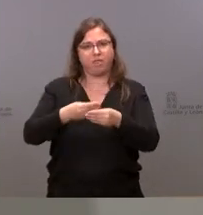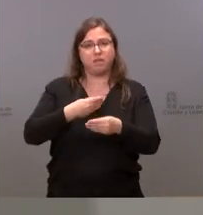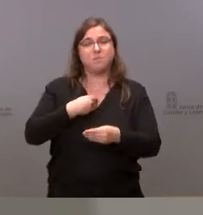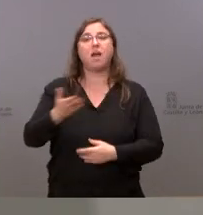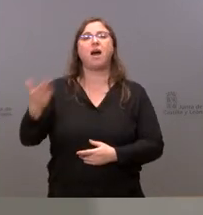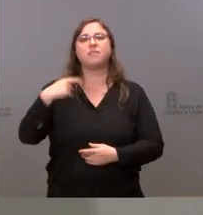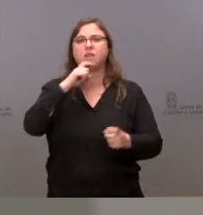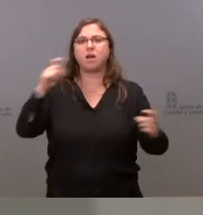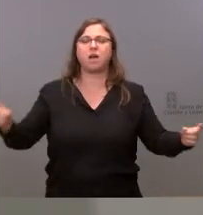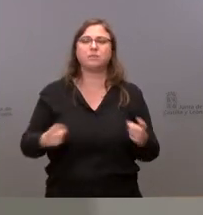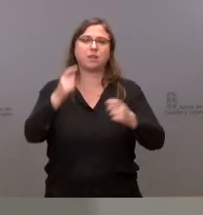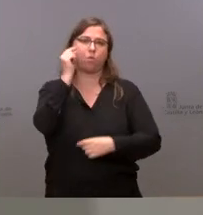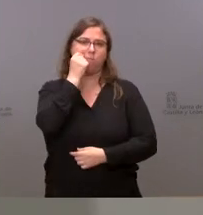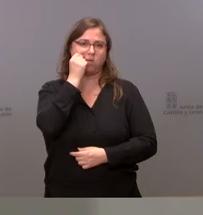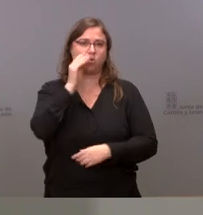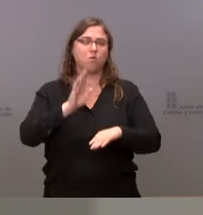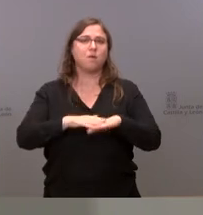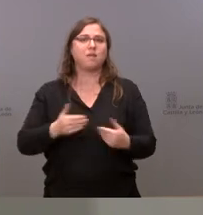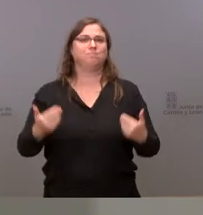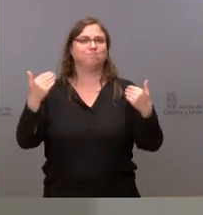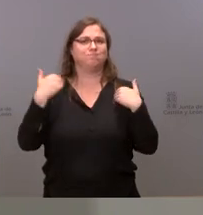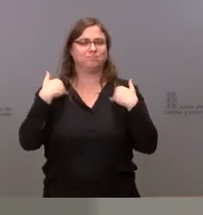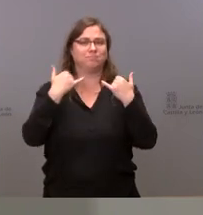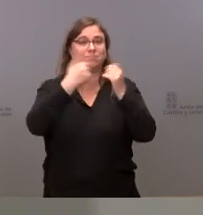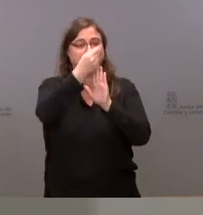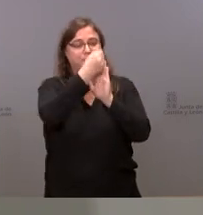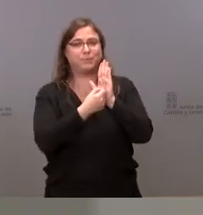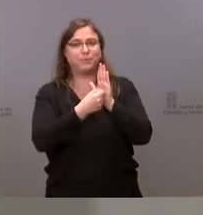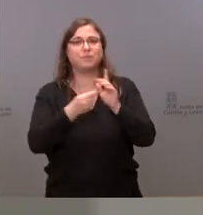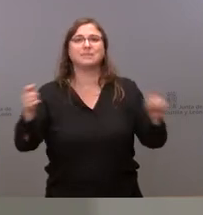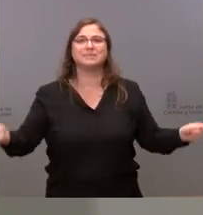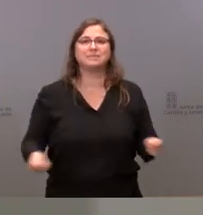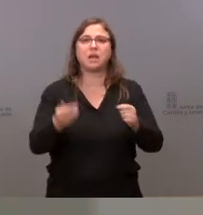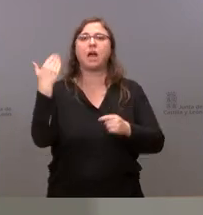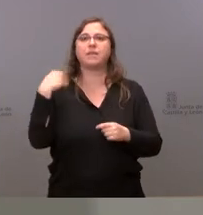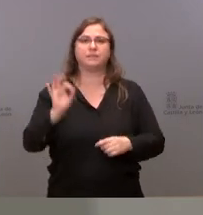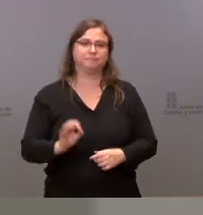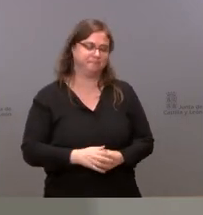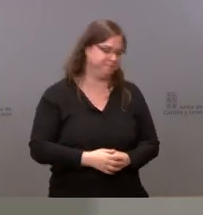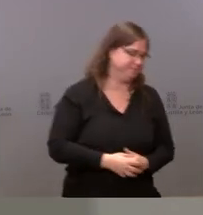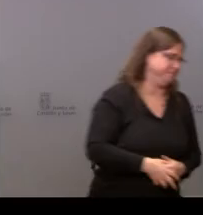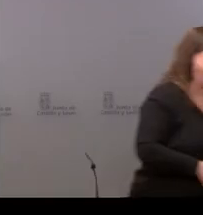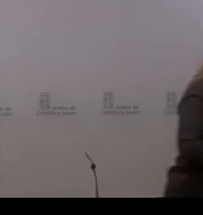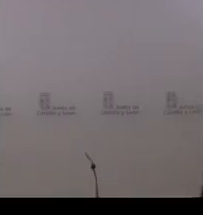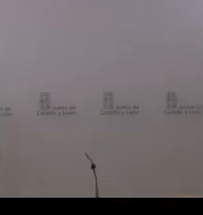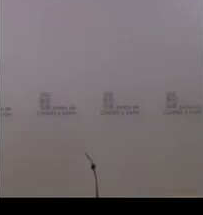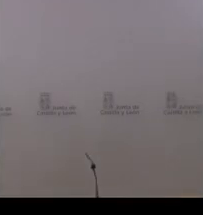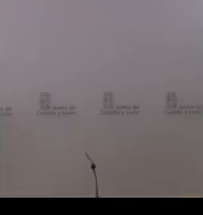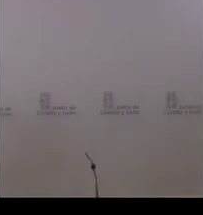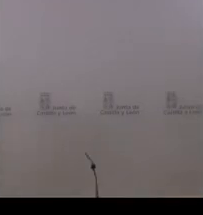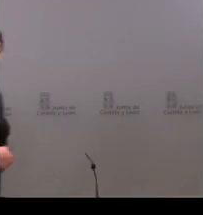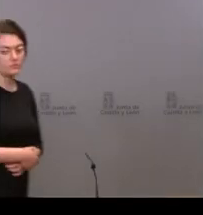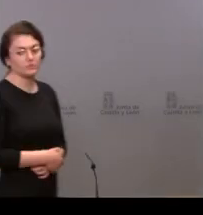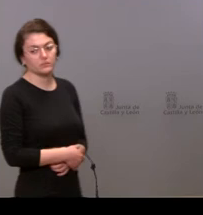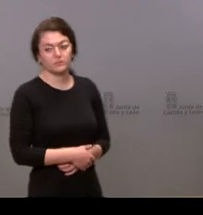anunció el presidente de la Junta de Castilla y León entre ese decálogo de actuaciones que hemos puesto en marcha desde ayer mismo Pues vamos a cerrar